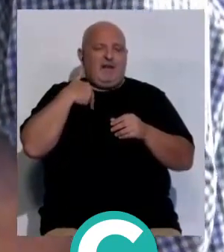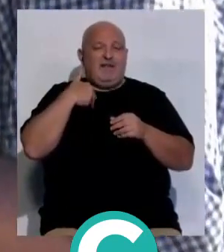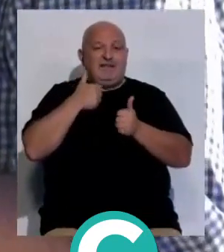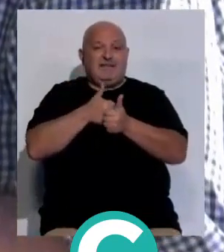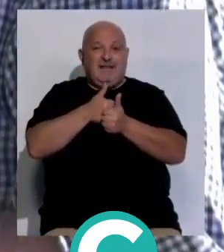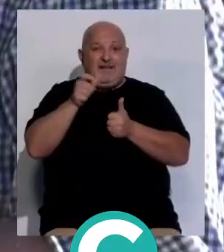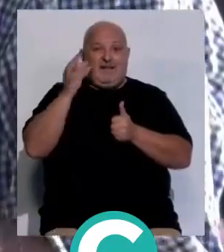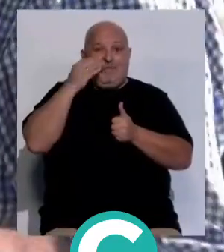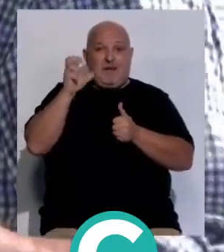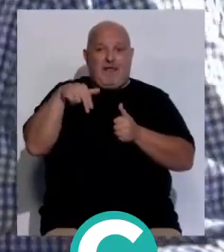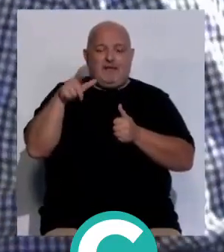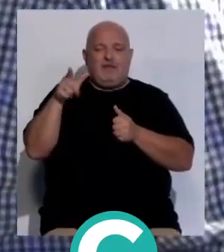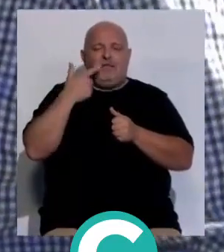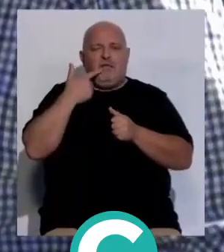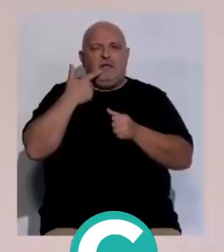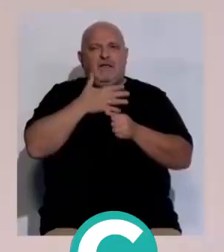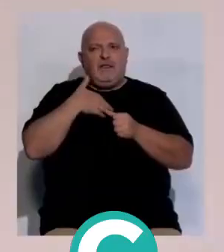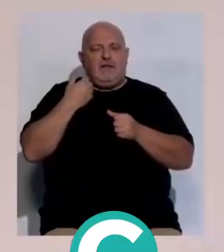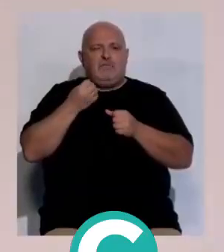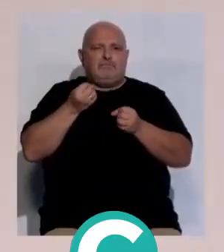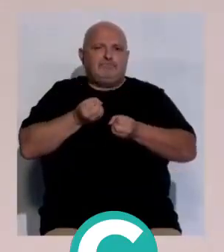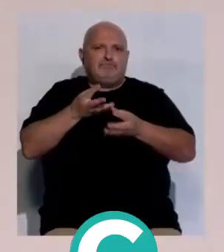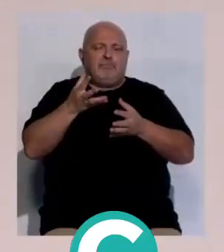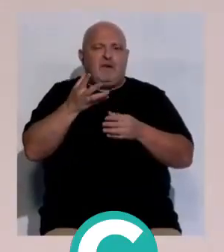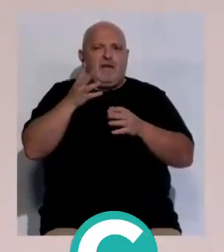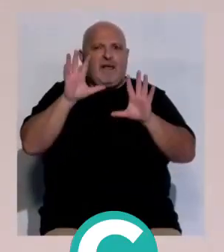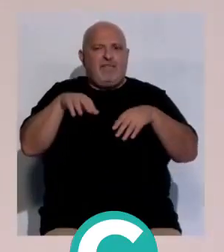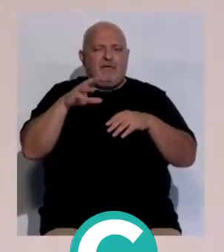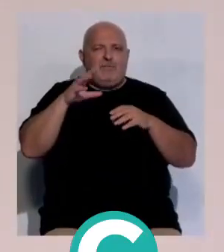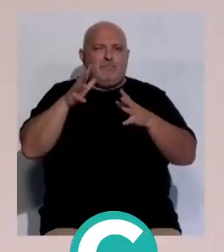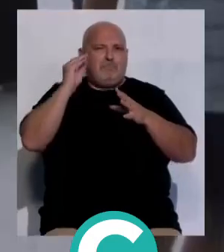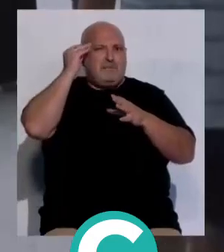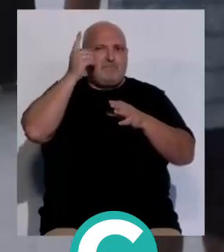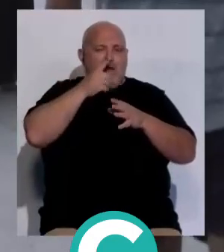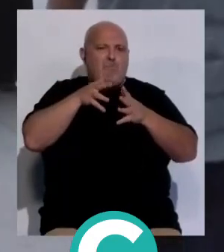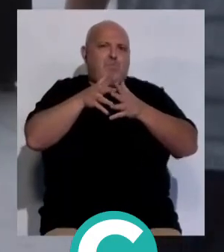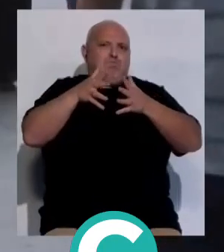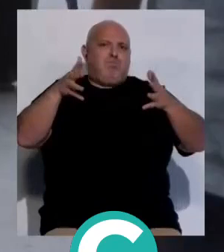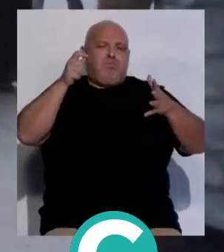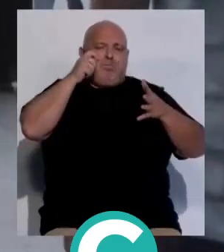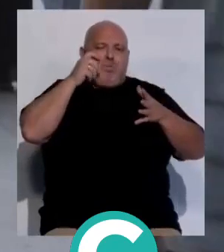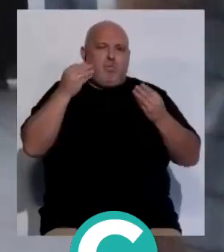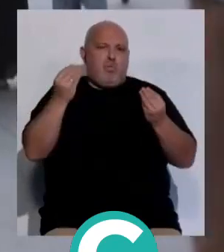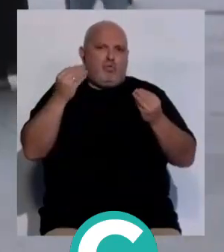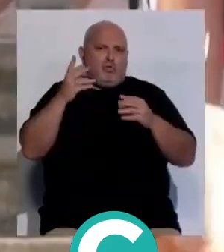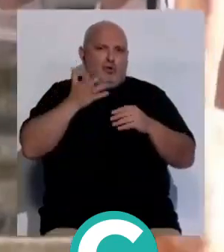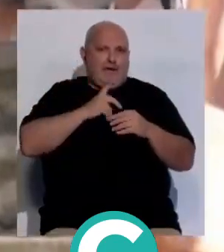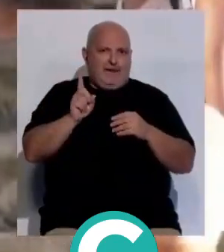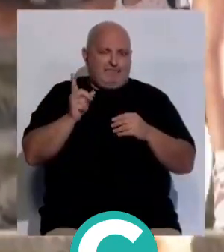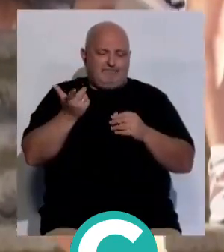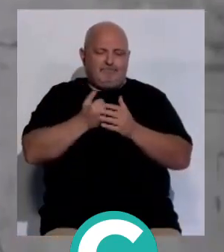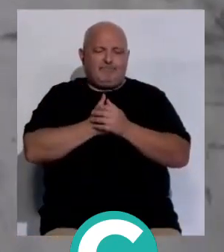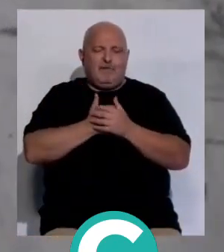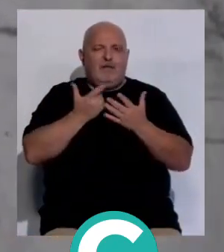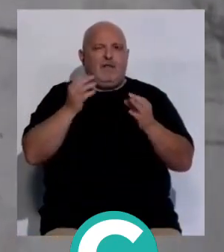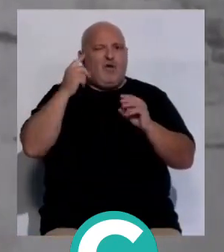su secretaria Belén González Dorao ha querido salir al paso de una visión de Cádiz turistificada y condenada a la masificación de visitantes. Yo creo